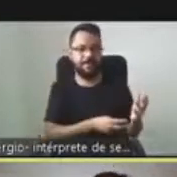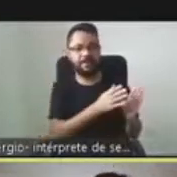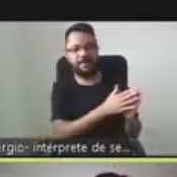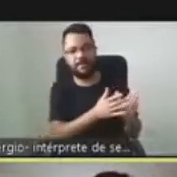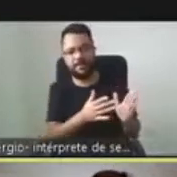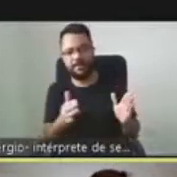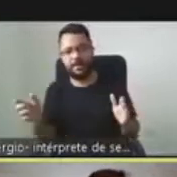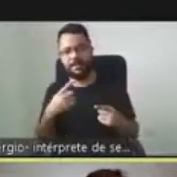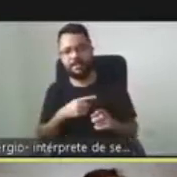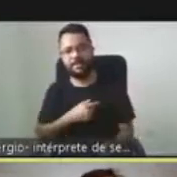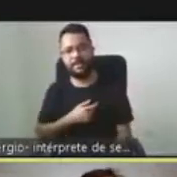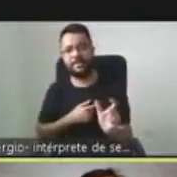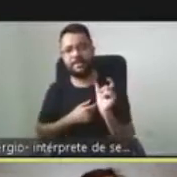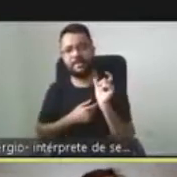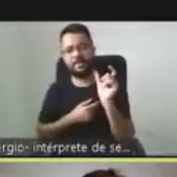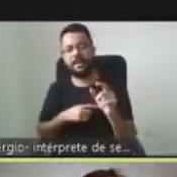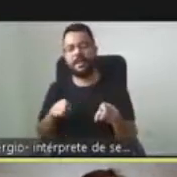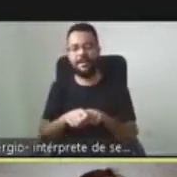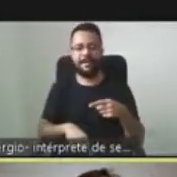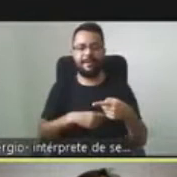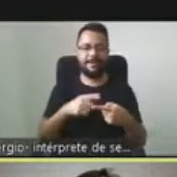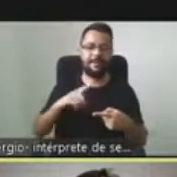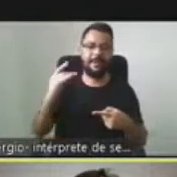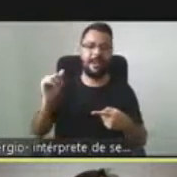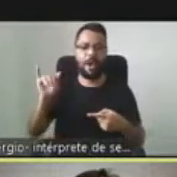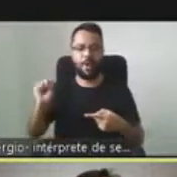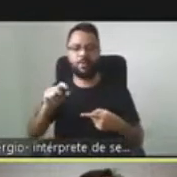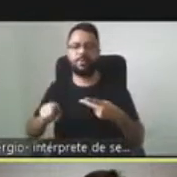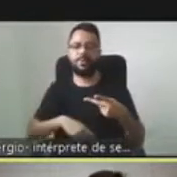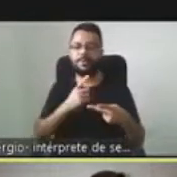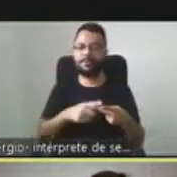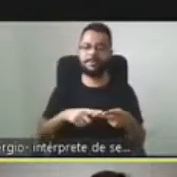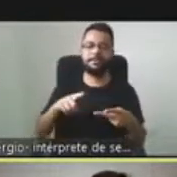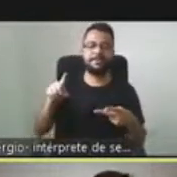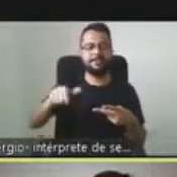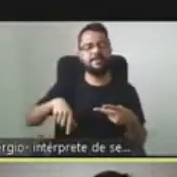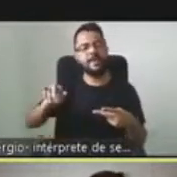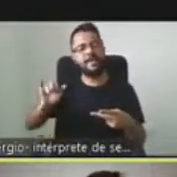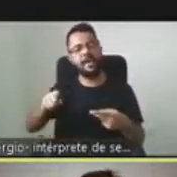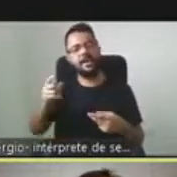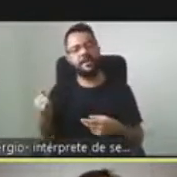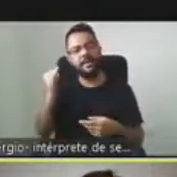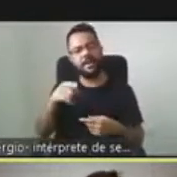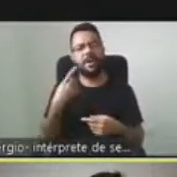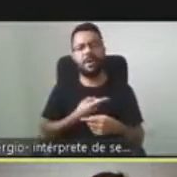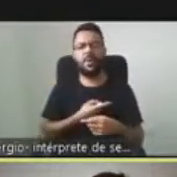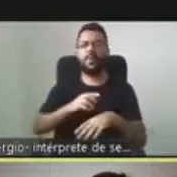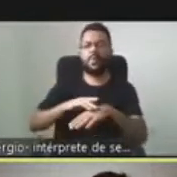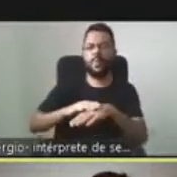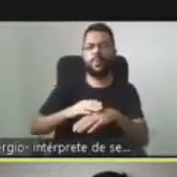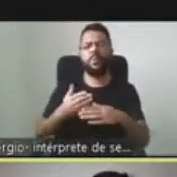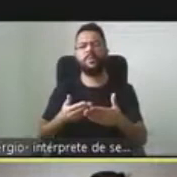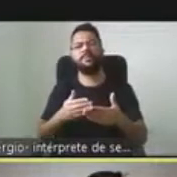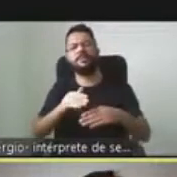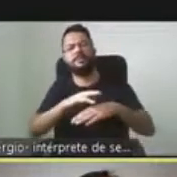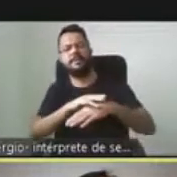palabras de Carlos y de Sandra y es sobre la definición. Oímos hablar de enfermedades raras, poco frecuentes, otros las